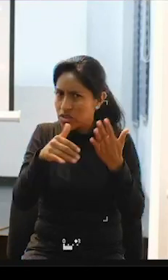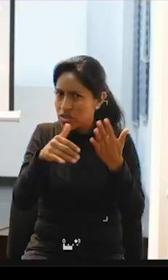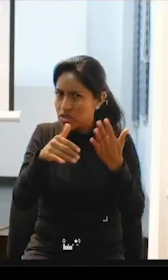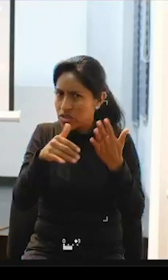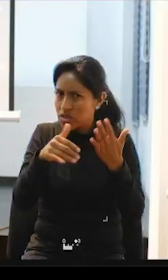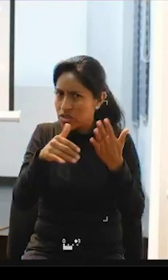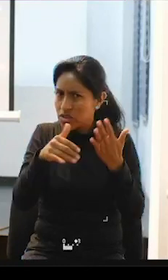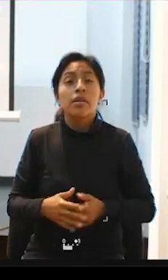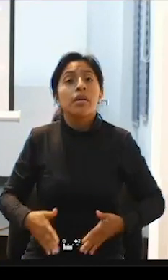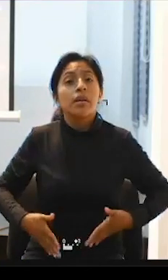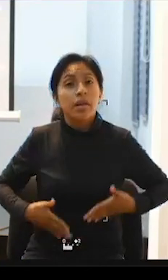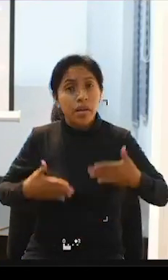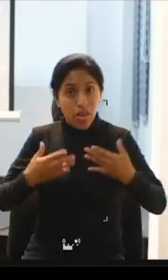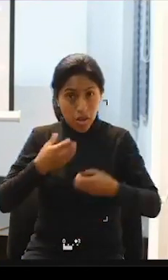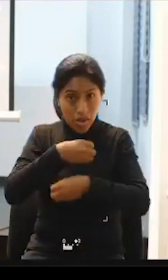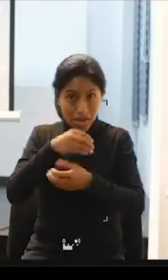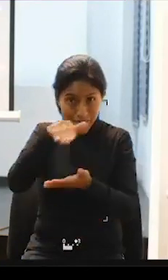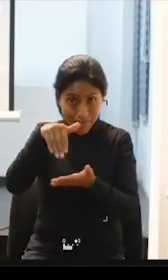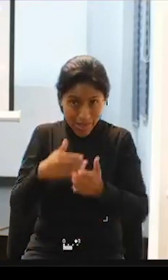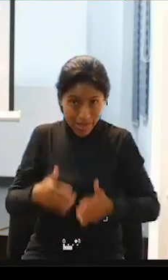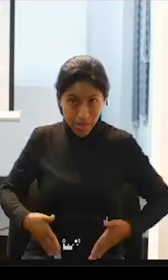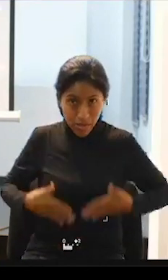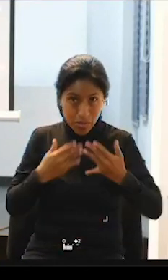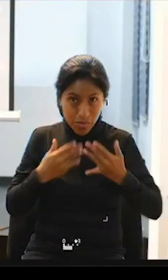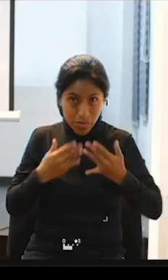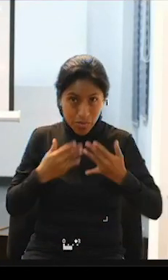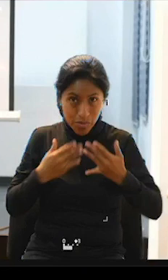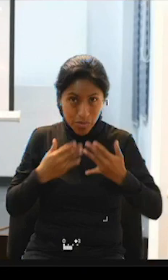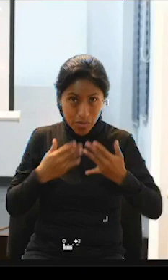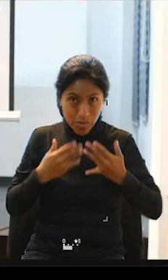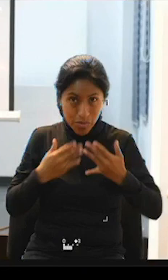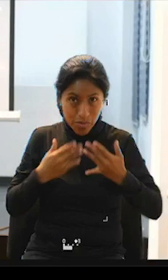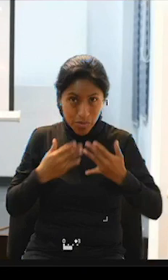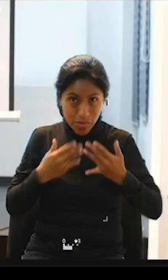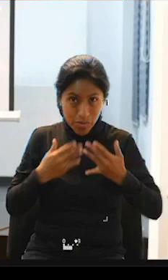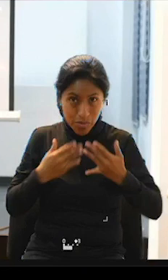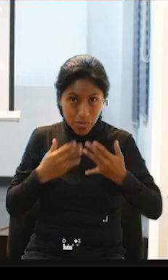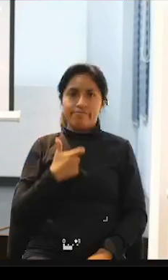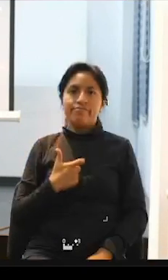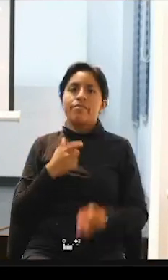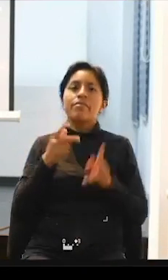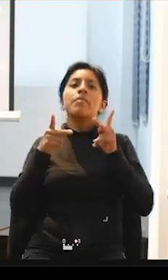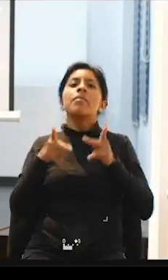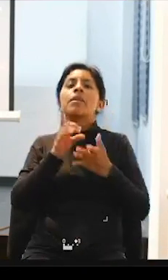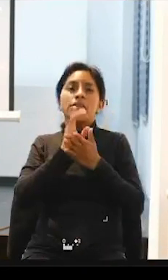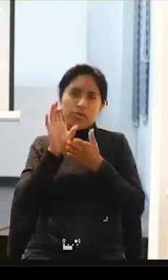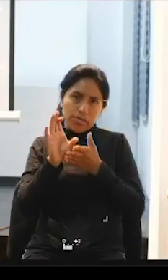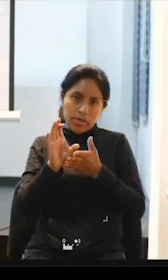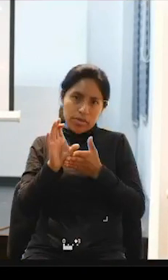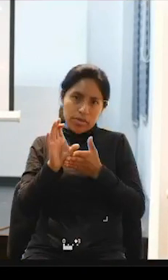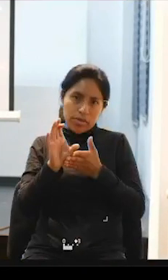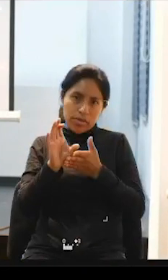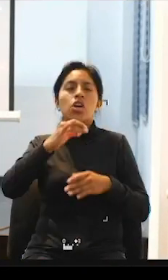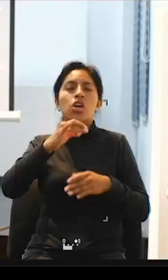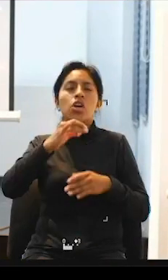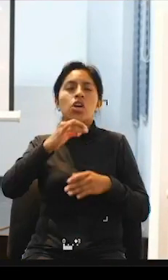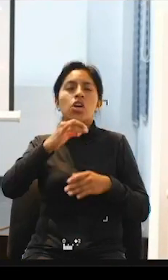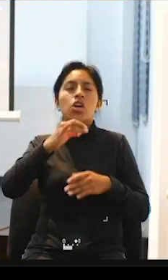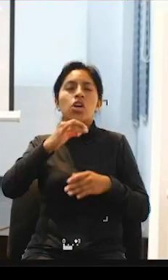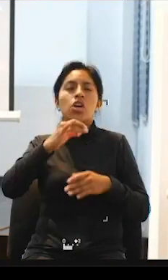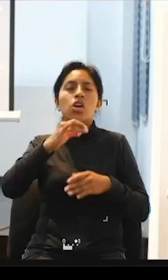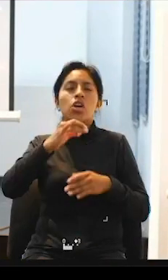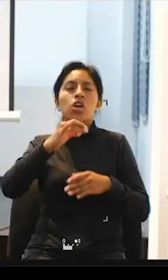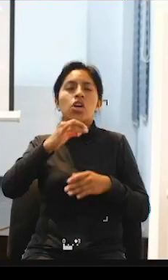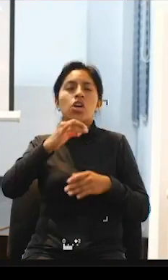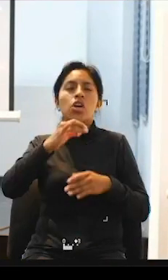el que decide es la persona con discapacidad él instruye prácticamente entonces el